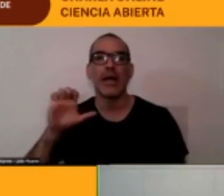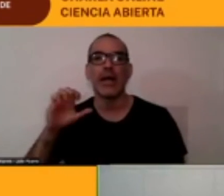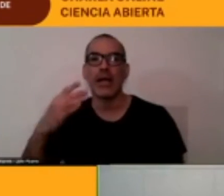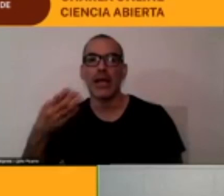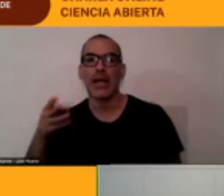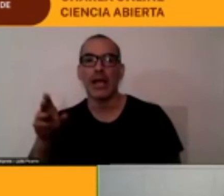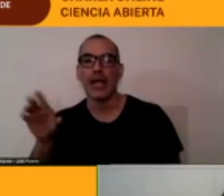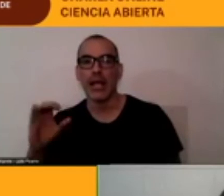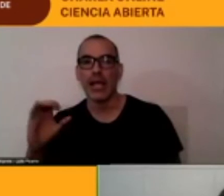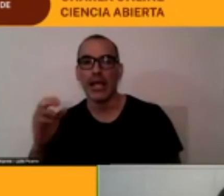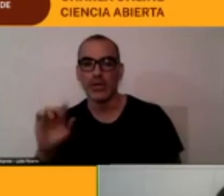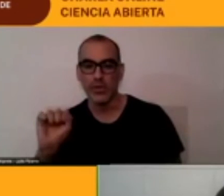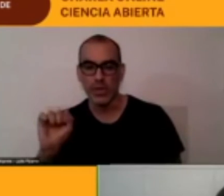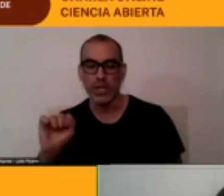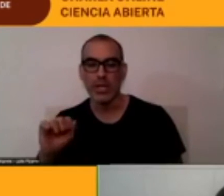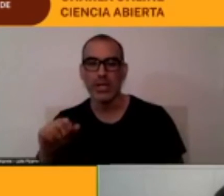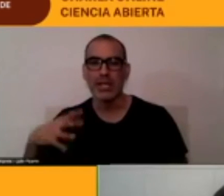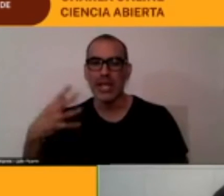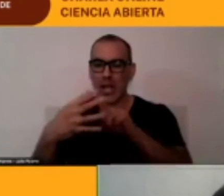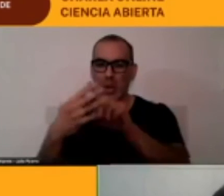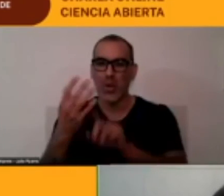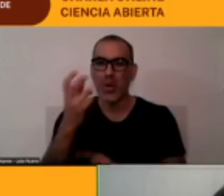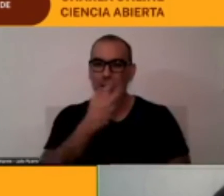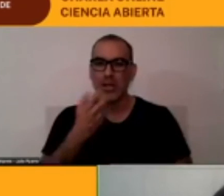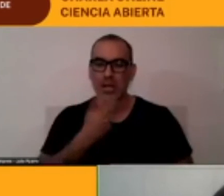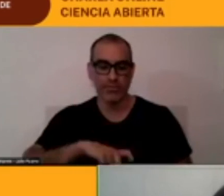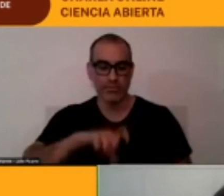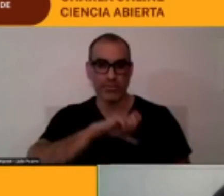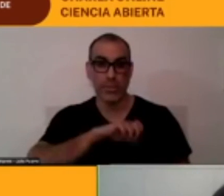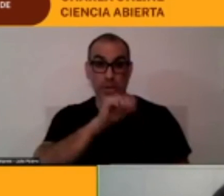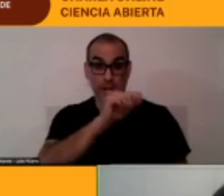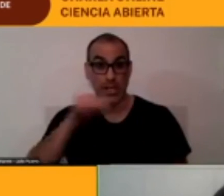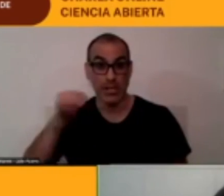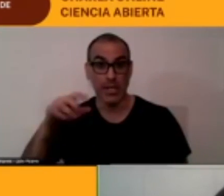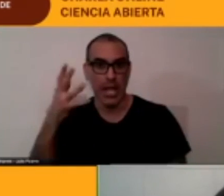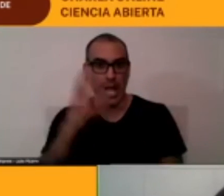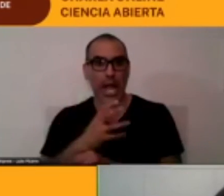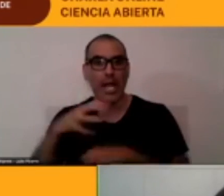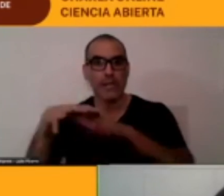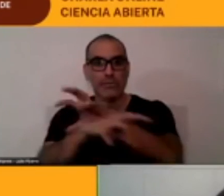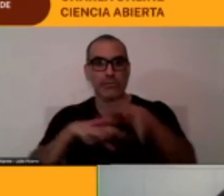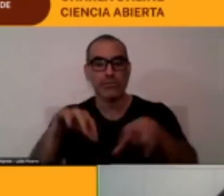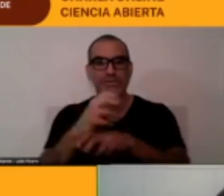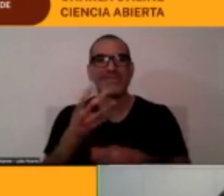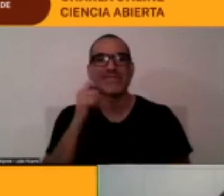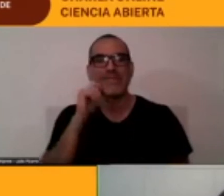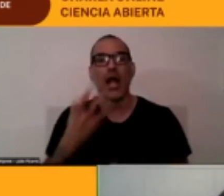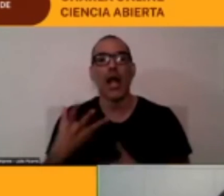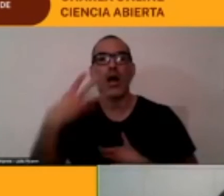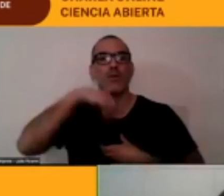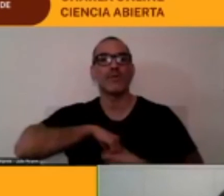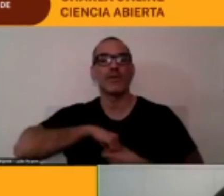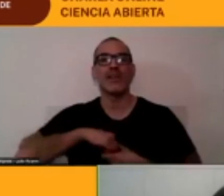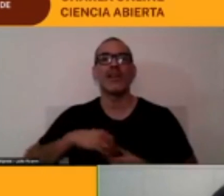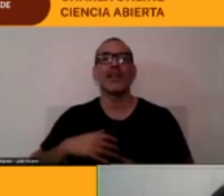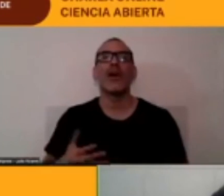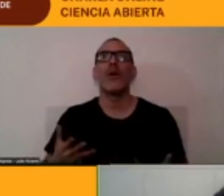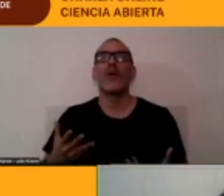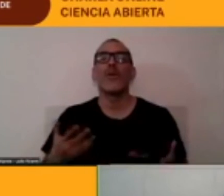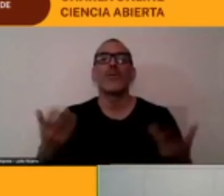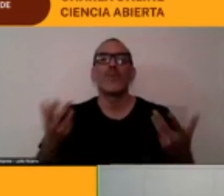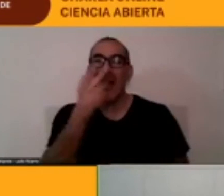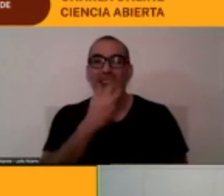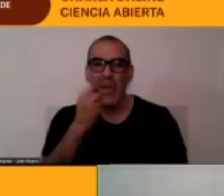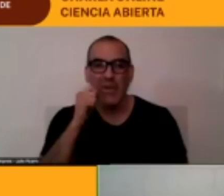hablar el español ¿ya? y es por eso que tiene que ver con una identidad una lengua no es un ente muerto no es una lista de